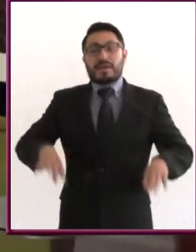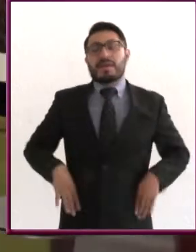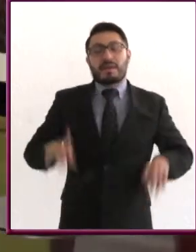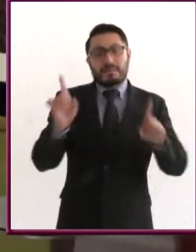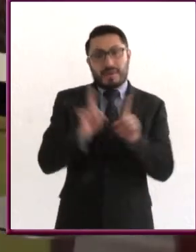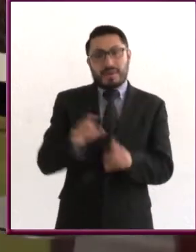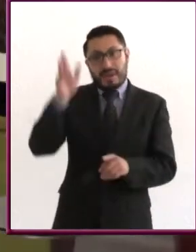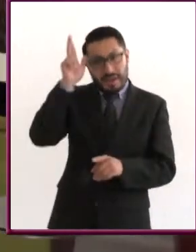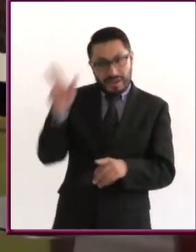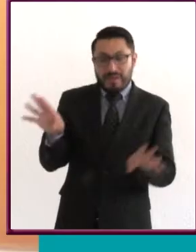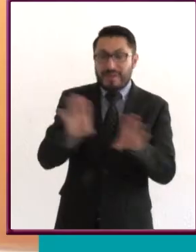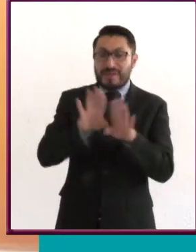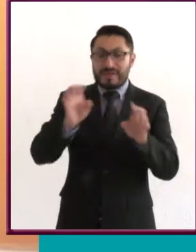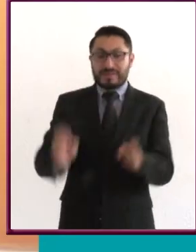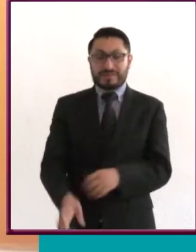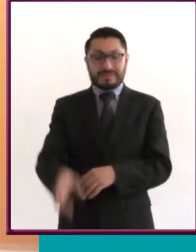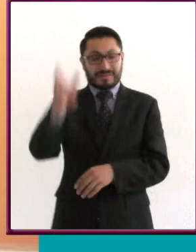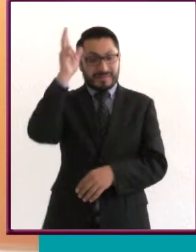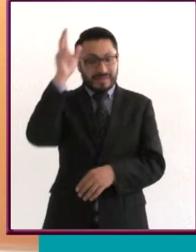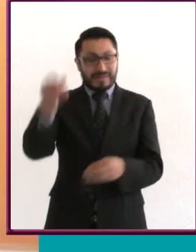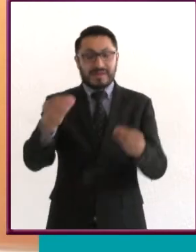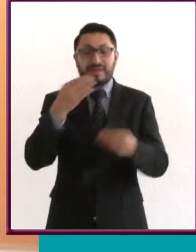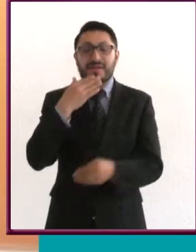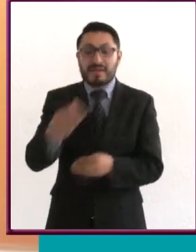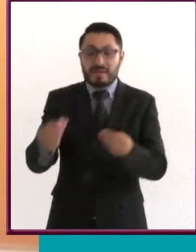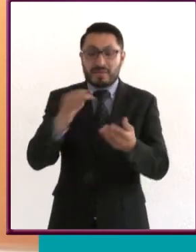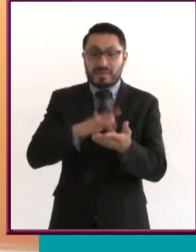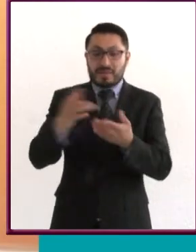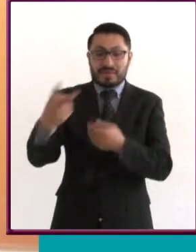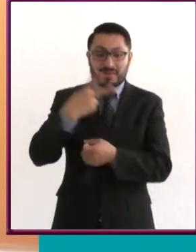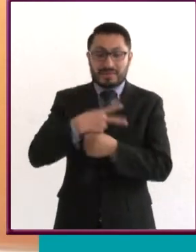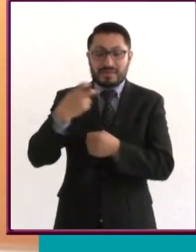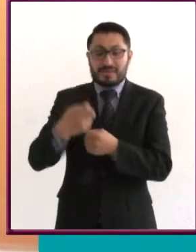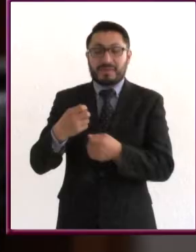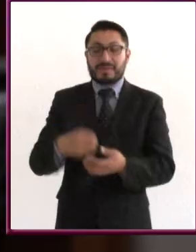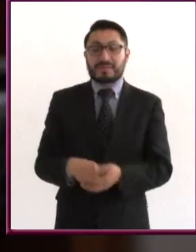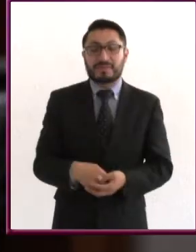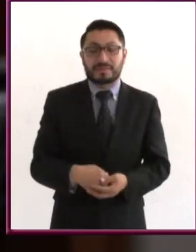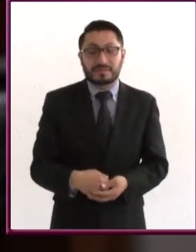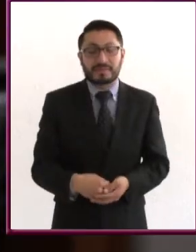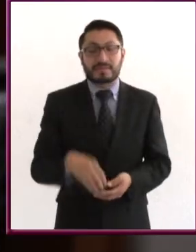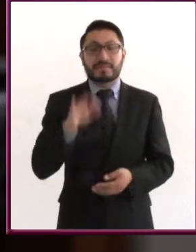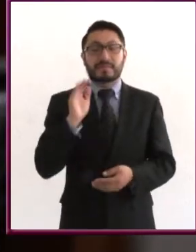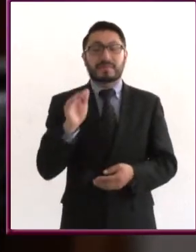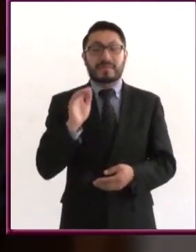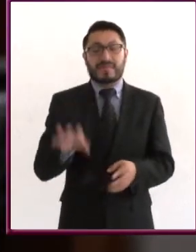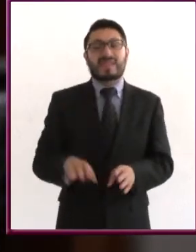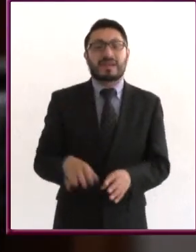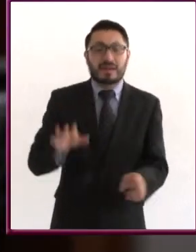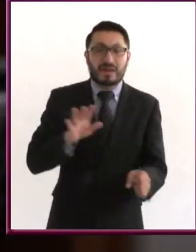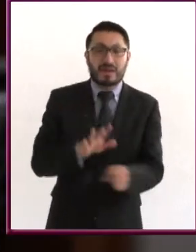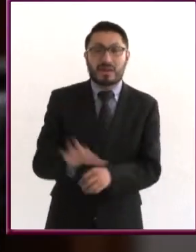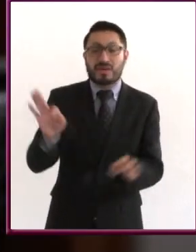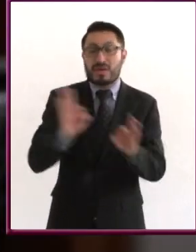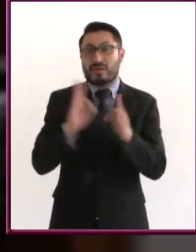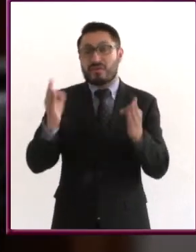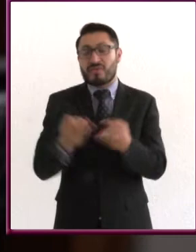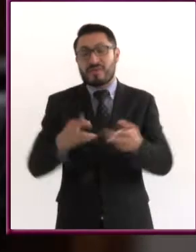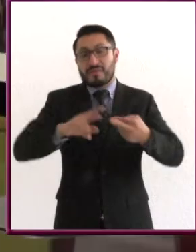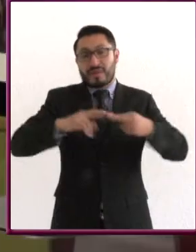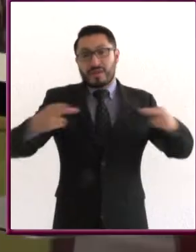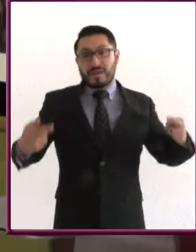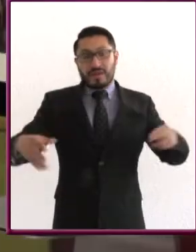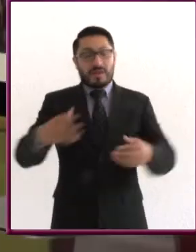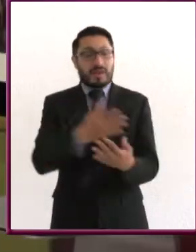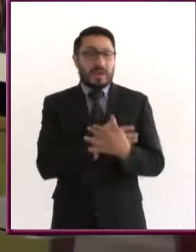Hola Yasmin, ¿cómo estás? Hola, muy bien. Muchas gracias por invitarme. Yasmin, ¿de qué manera están relacionados